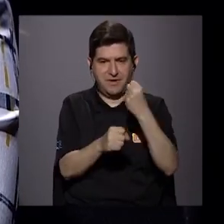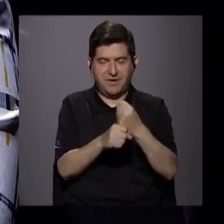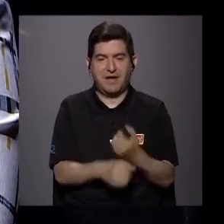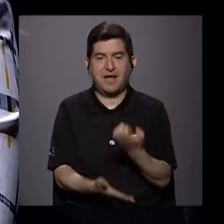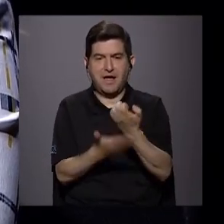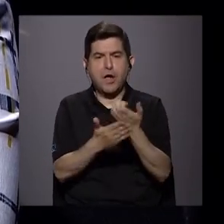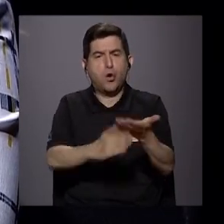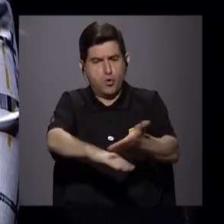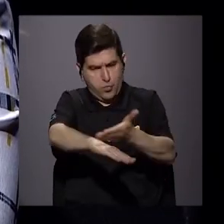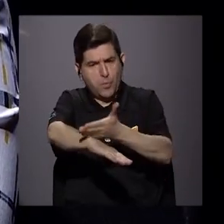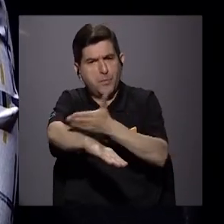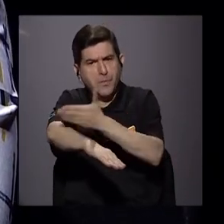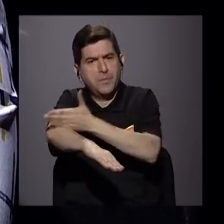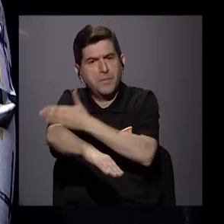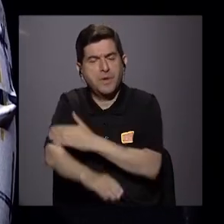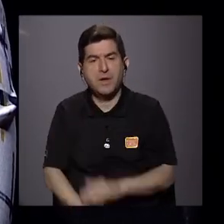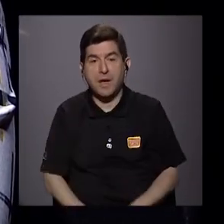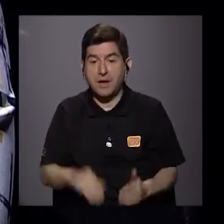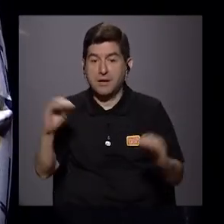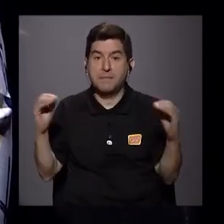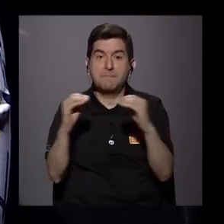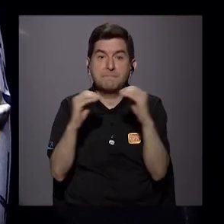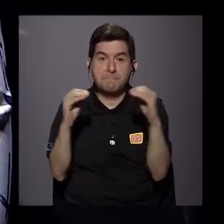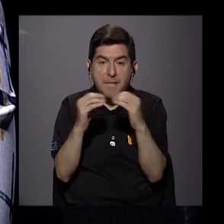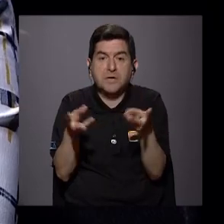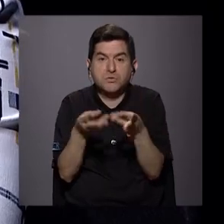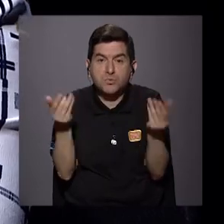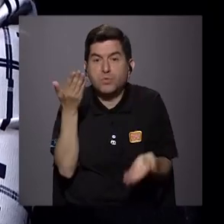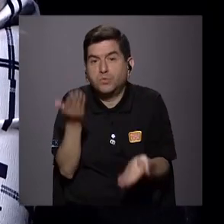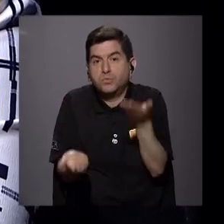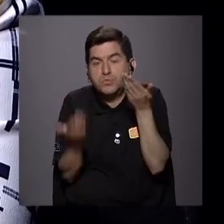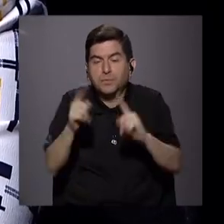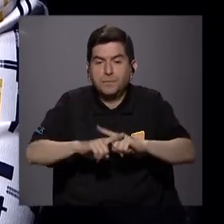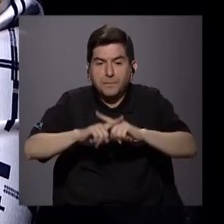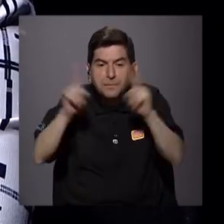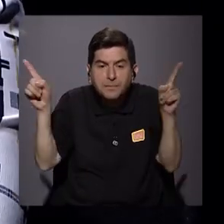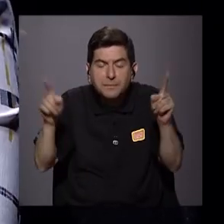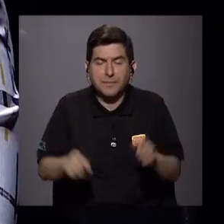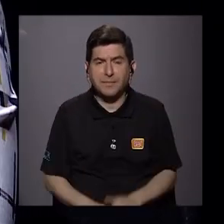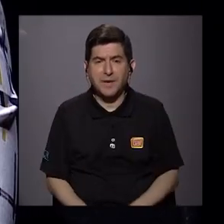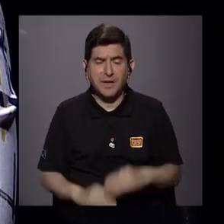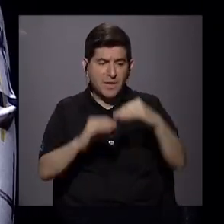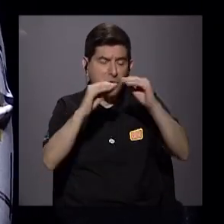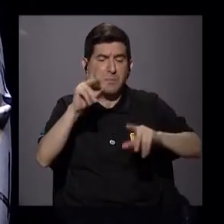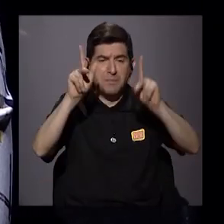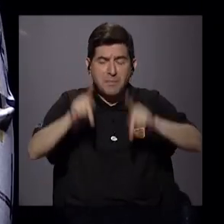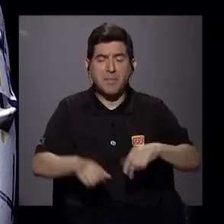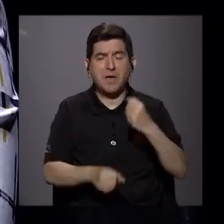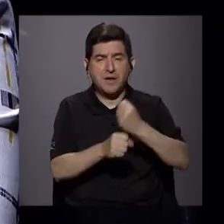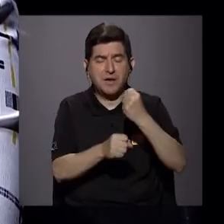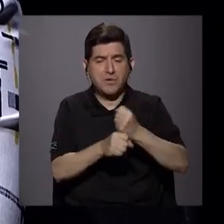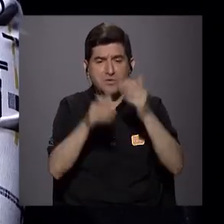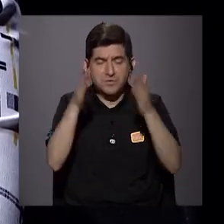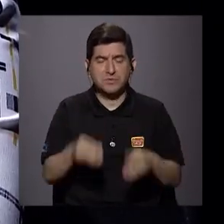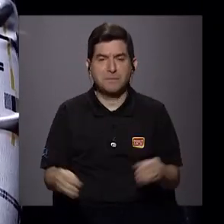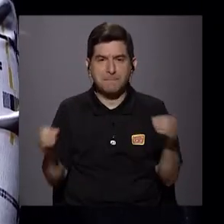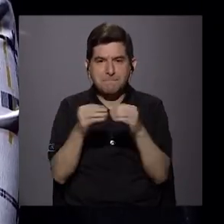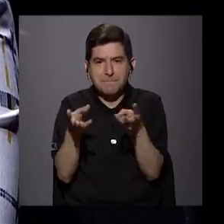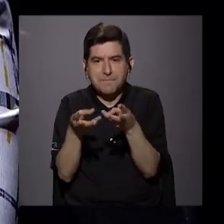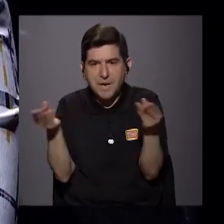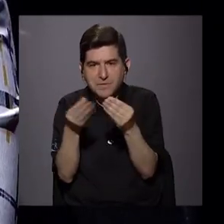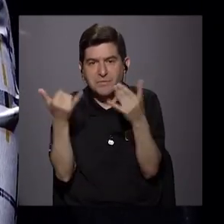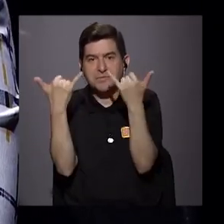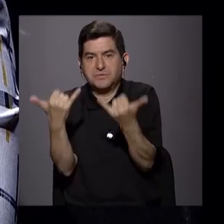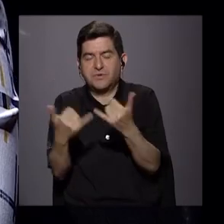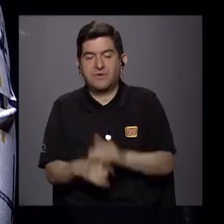Importante. economía sigue creciendo, incluso hasta que puede crecer más porque es más productiva, pero en realidad ocupa menos trabajadores para producir más. Entonces, ese